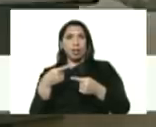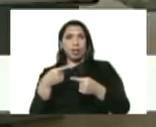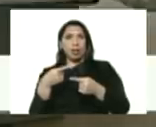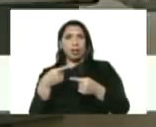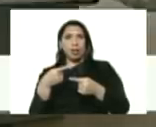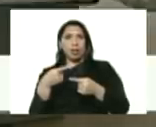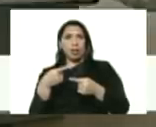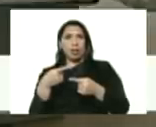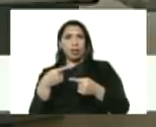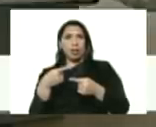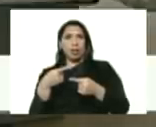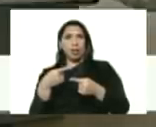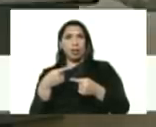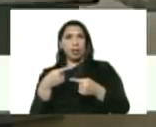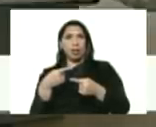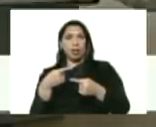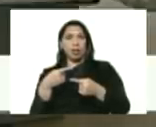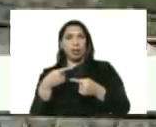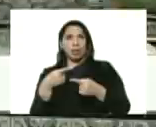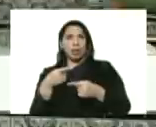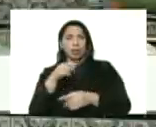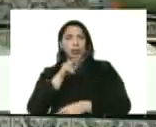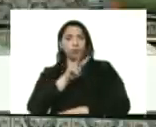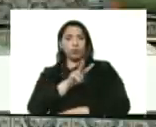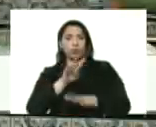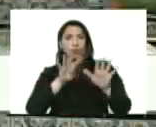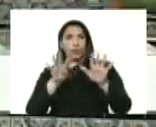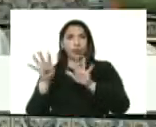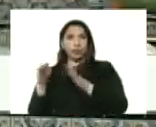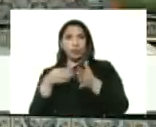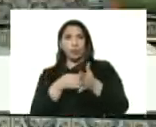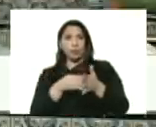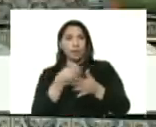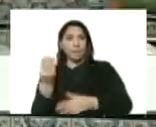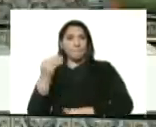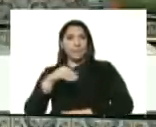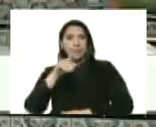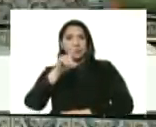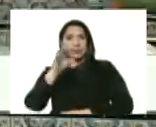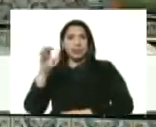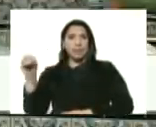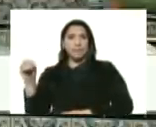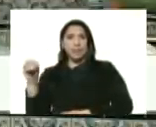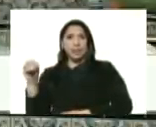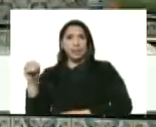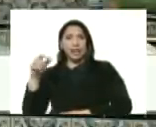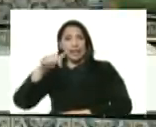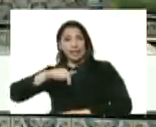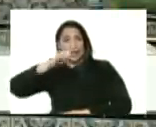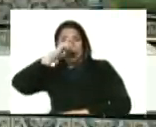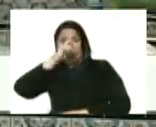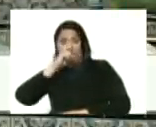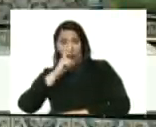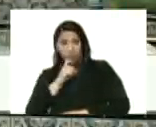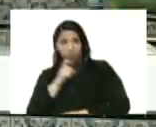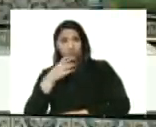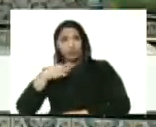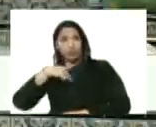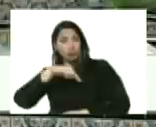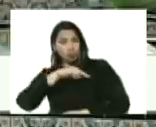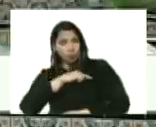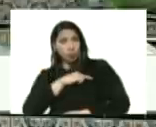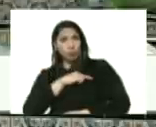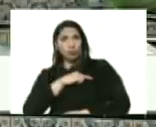correcto llegamos a 299.000 más las 100.000 este año estaríamos